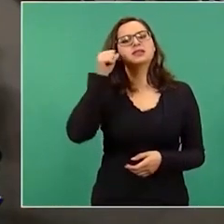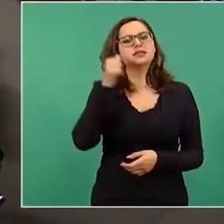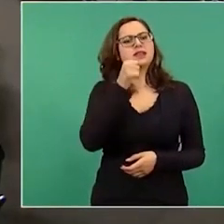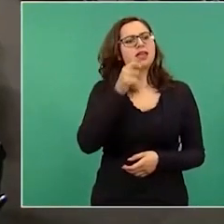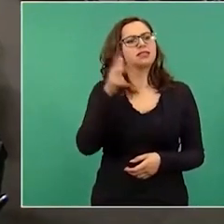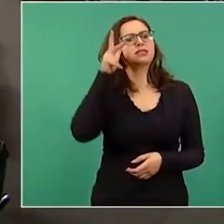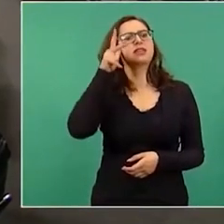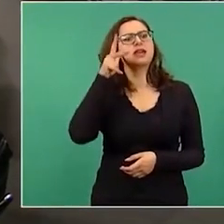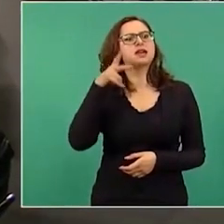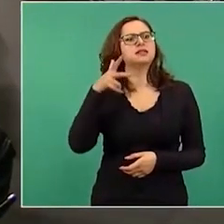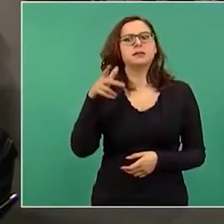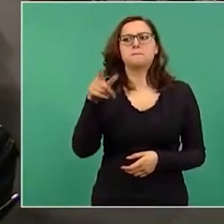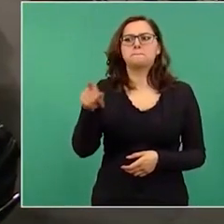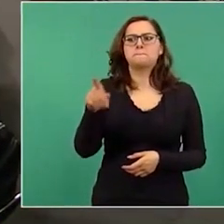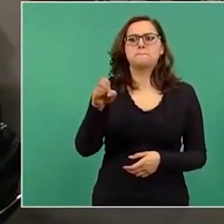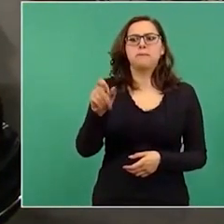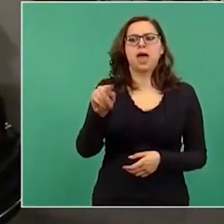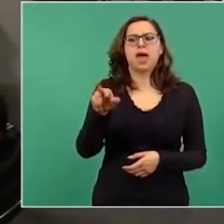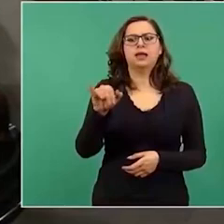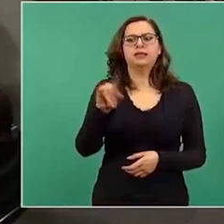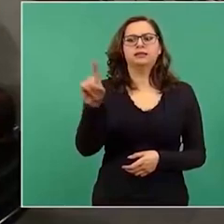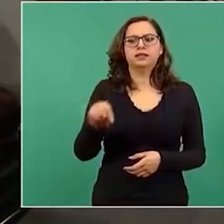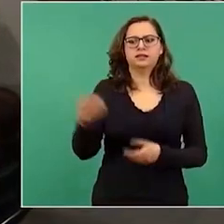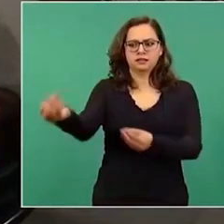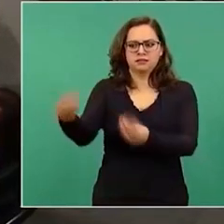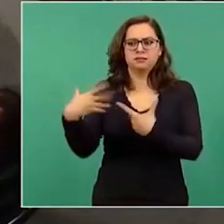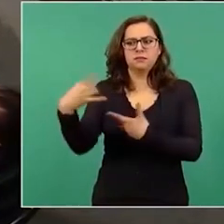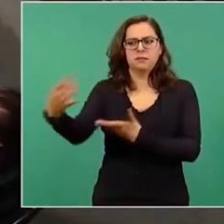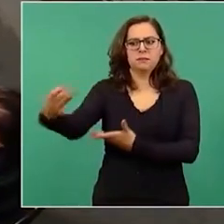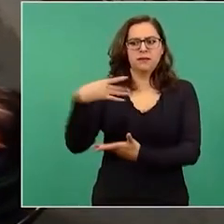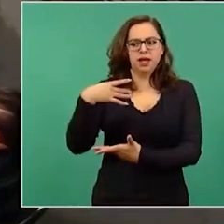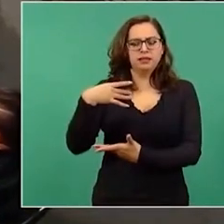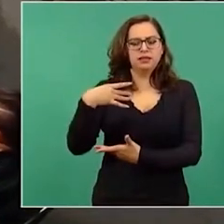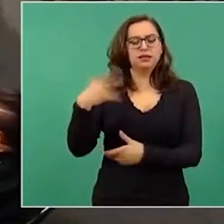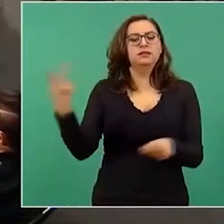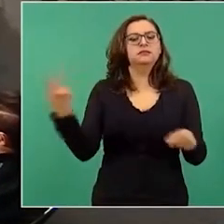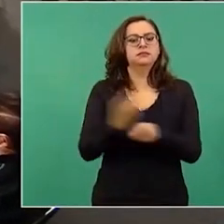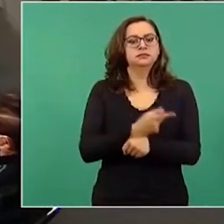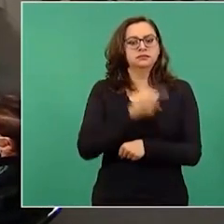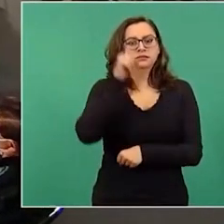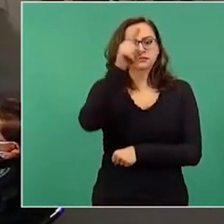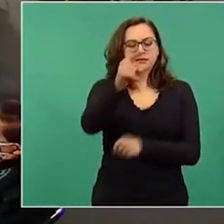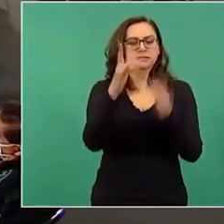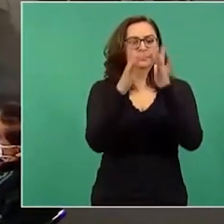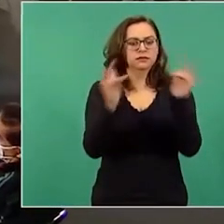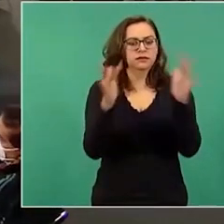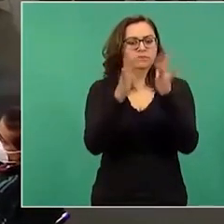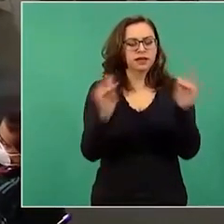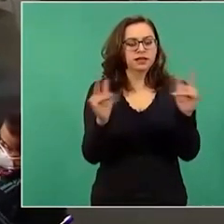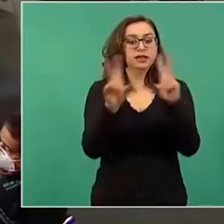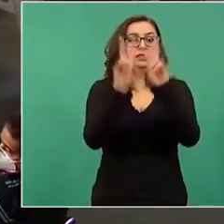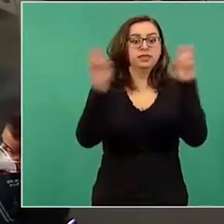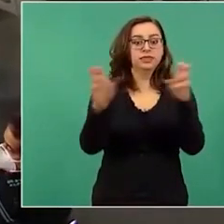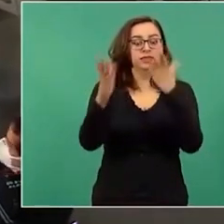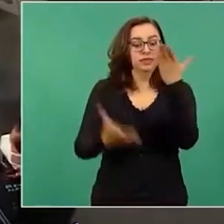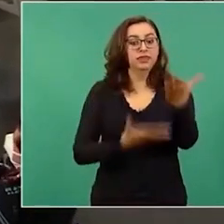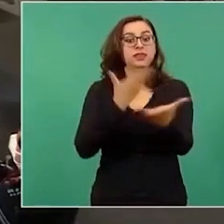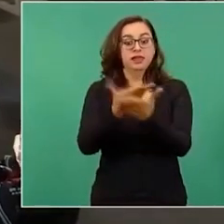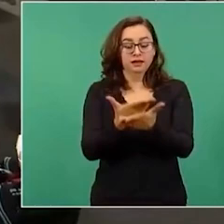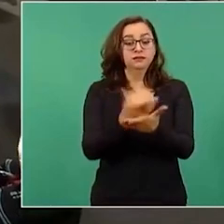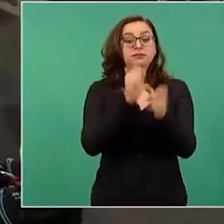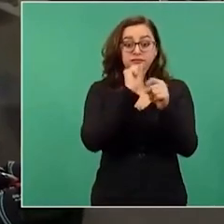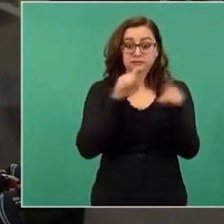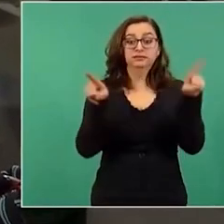sobre un movimiento en Francia, sobre la privatización,